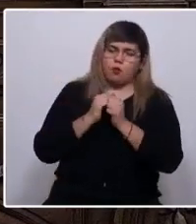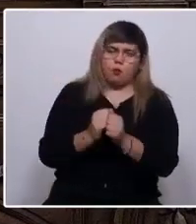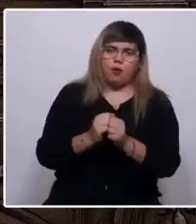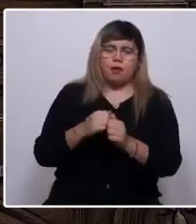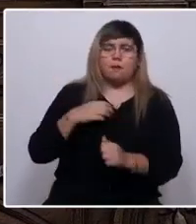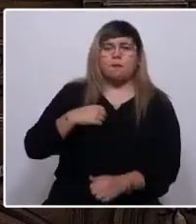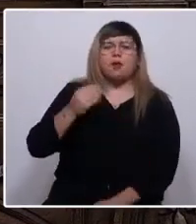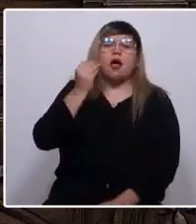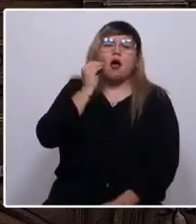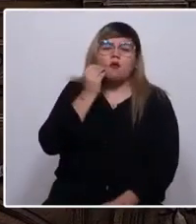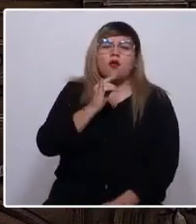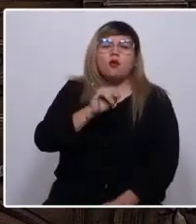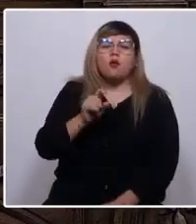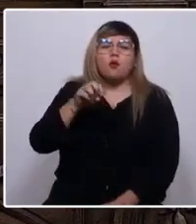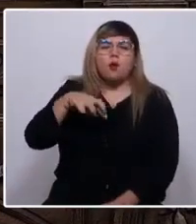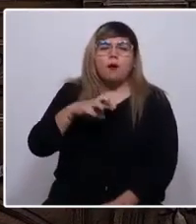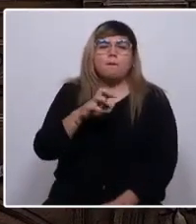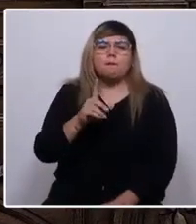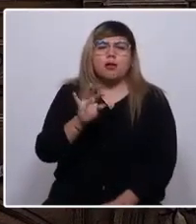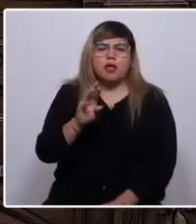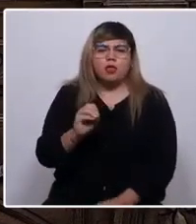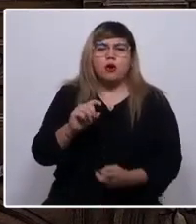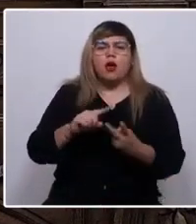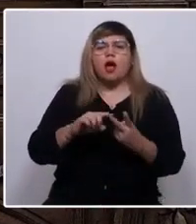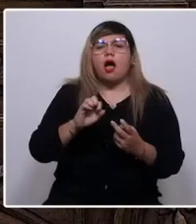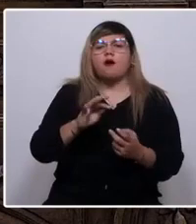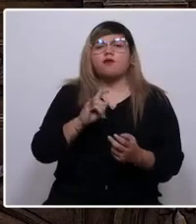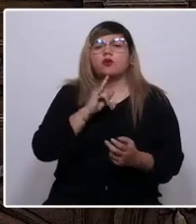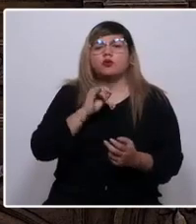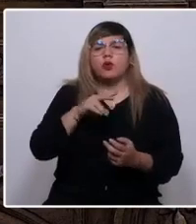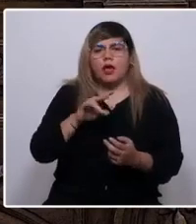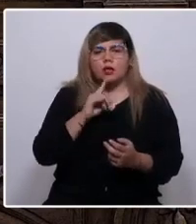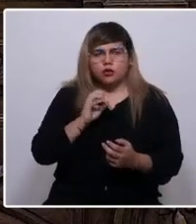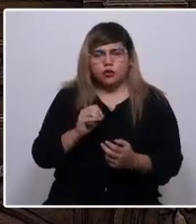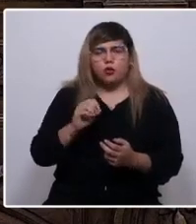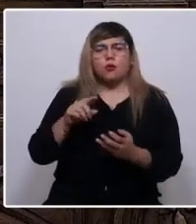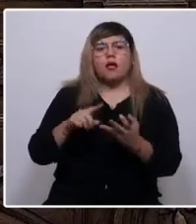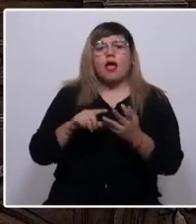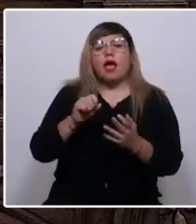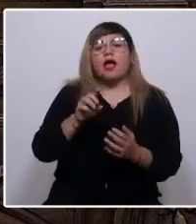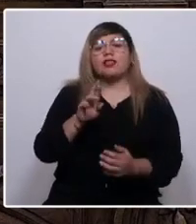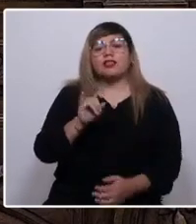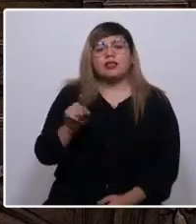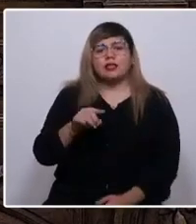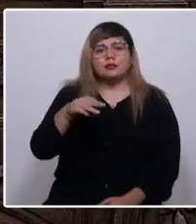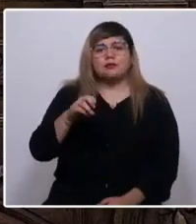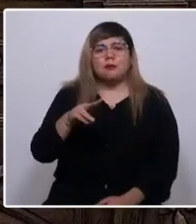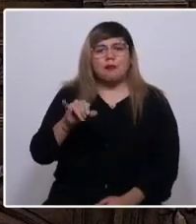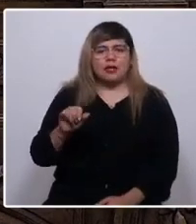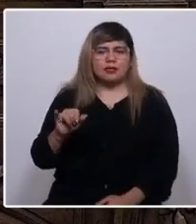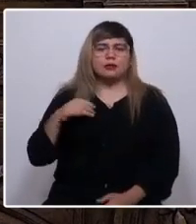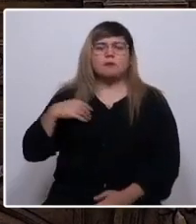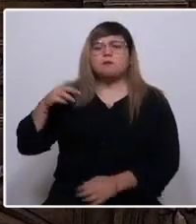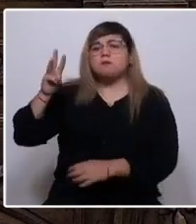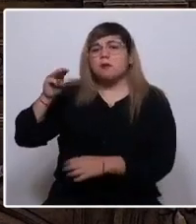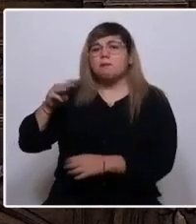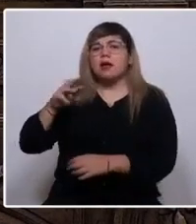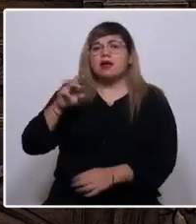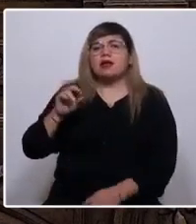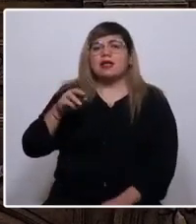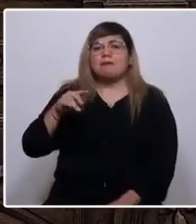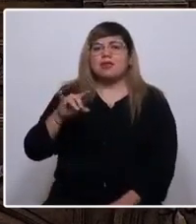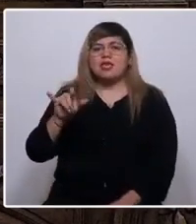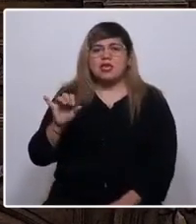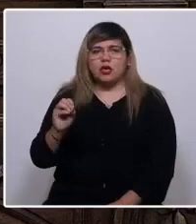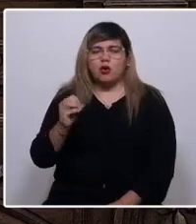mi tata, Juan, Pedro, Fortunato, Andrés Mamani, a mis Hachamamas, Rosalía Chayapa, Remigia Choque,